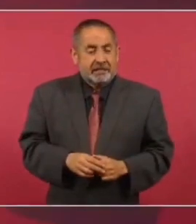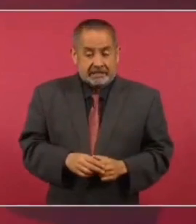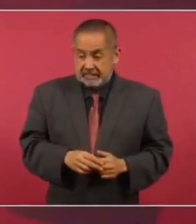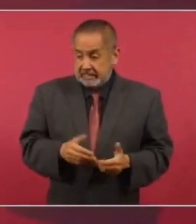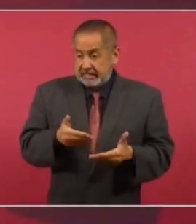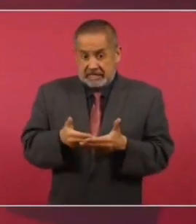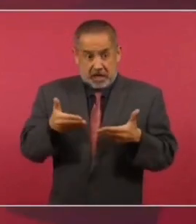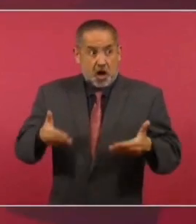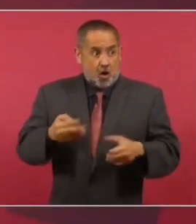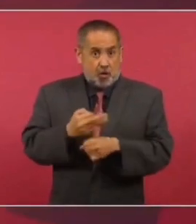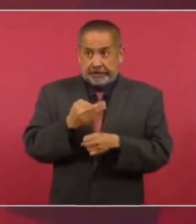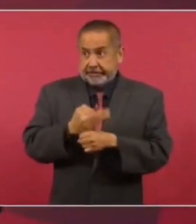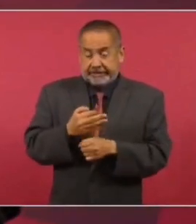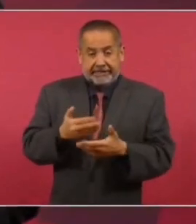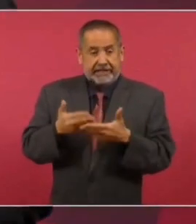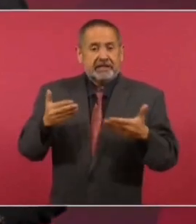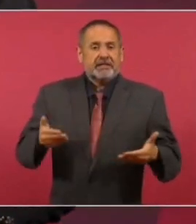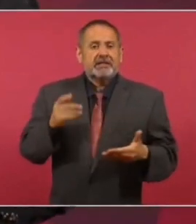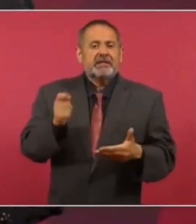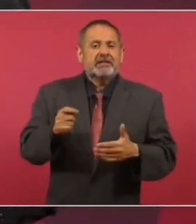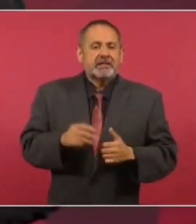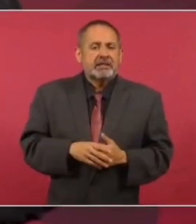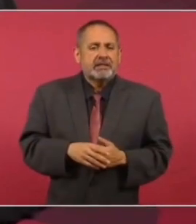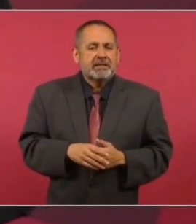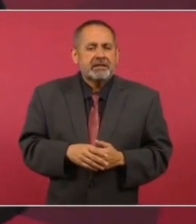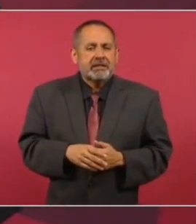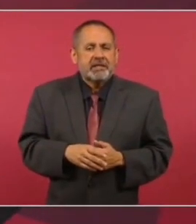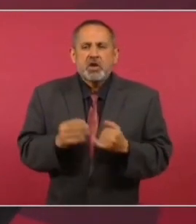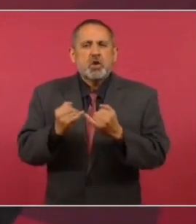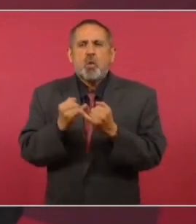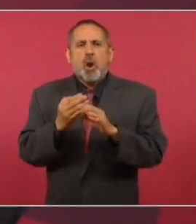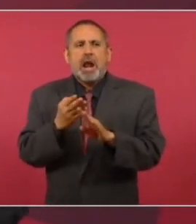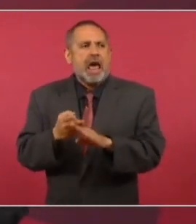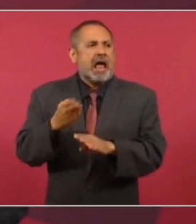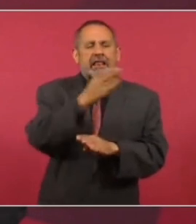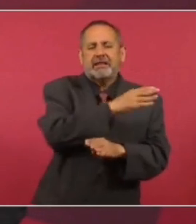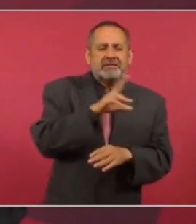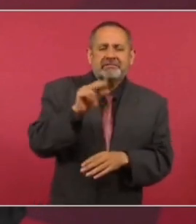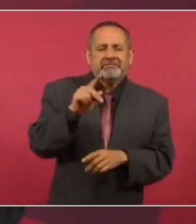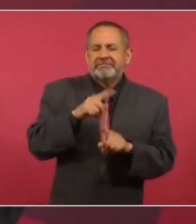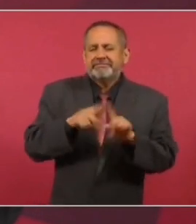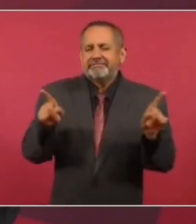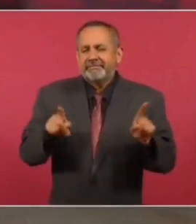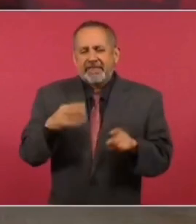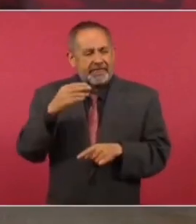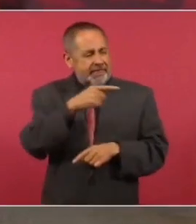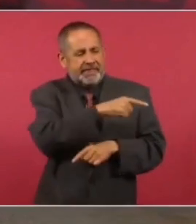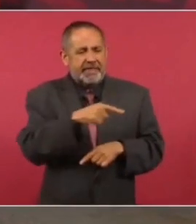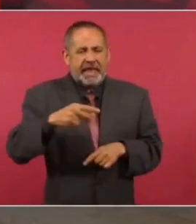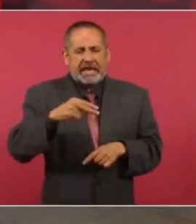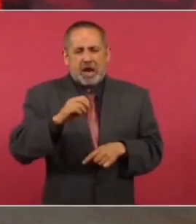no es como en los tiempos del neoliberalismo,